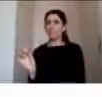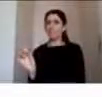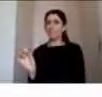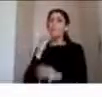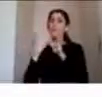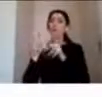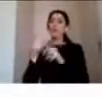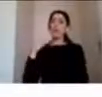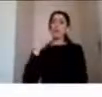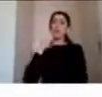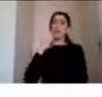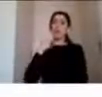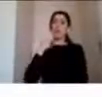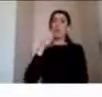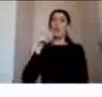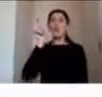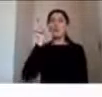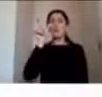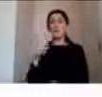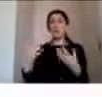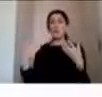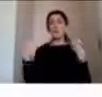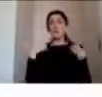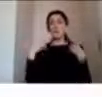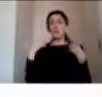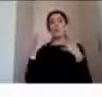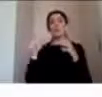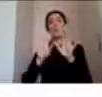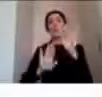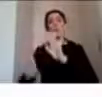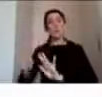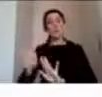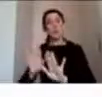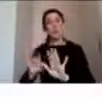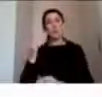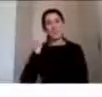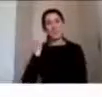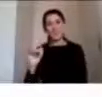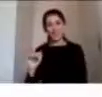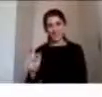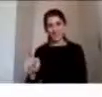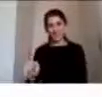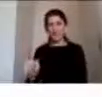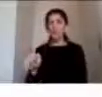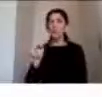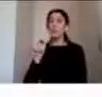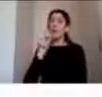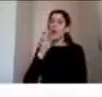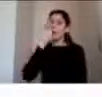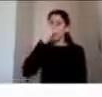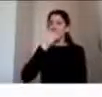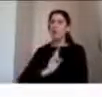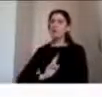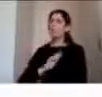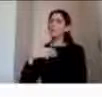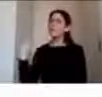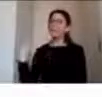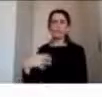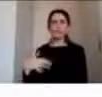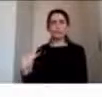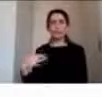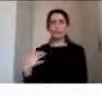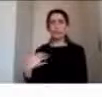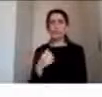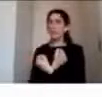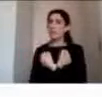en el fondo en los cuidadores de niños con TEC ellos pasan a jugar un rol fundamental y no podemos